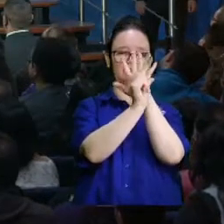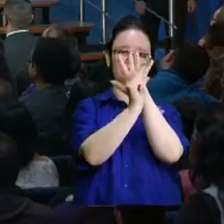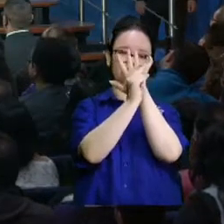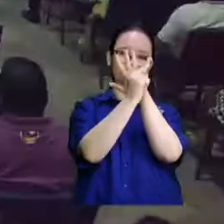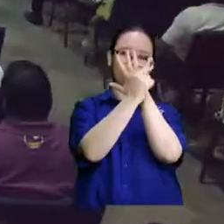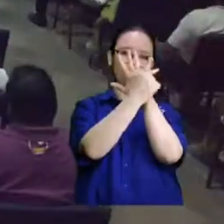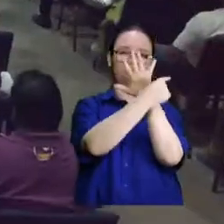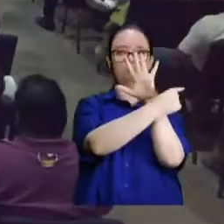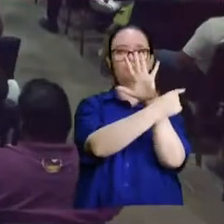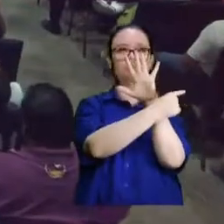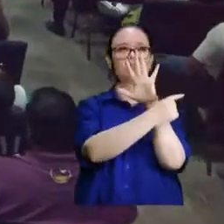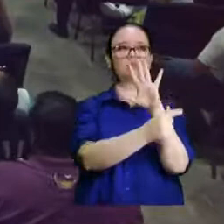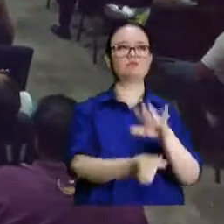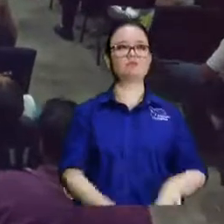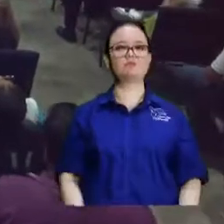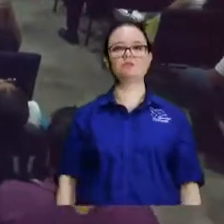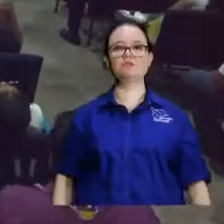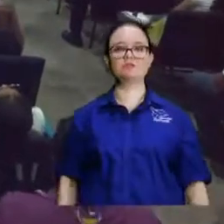así sino que así